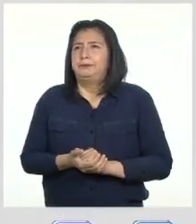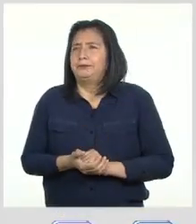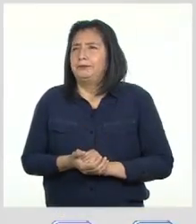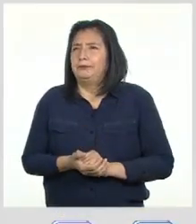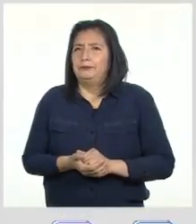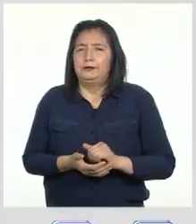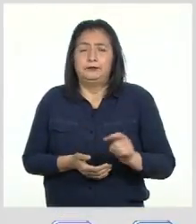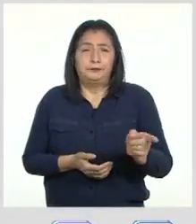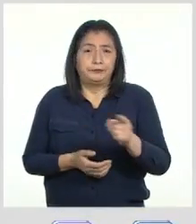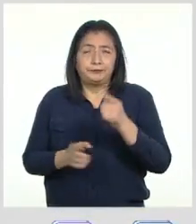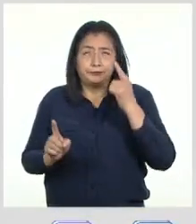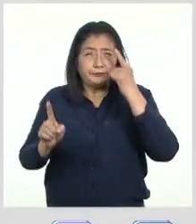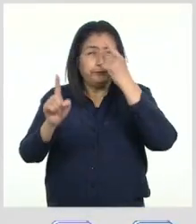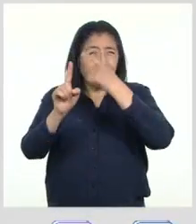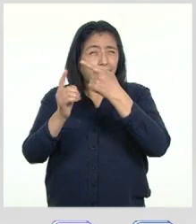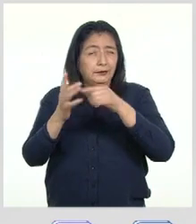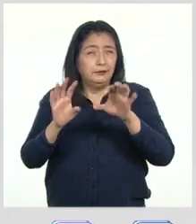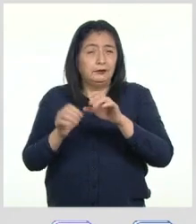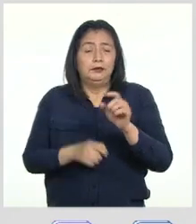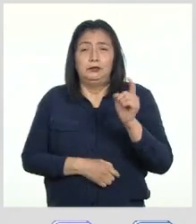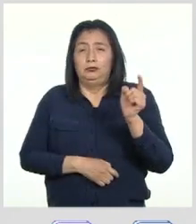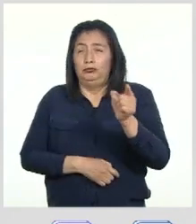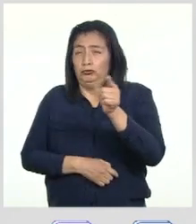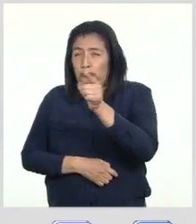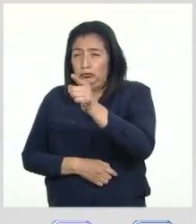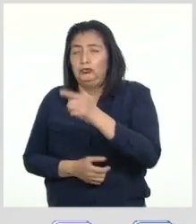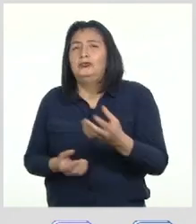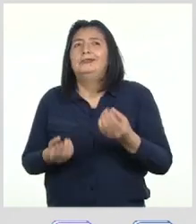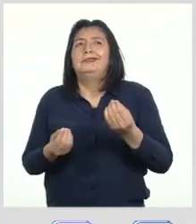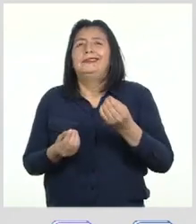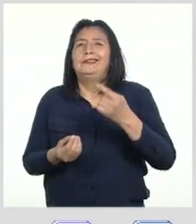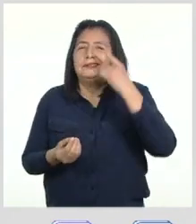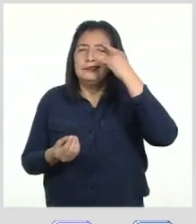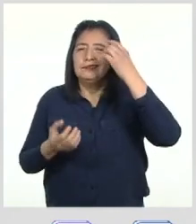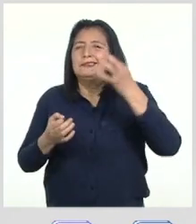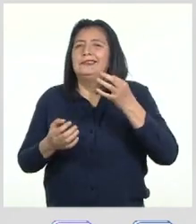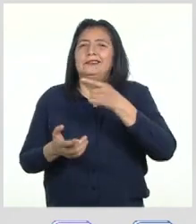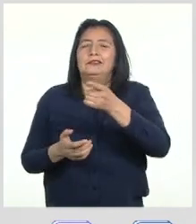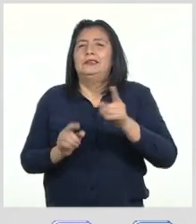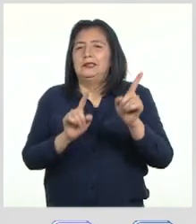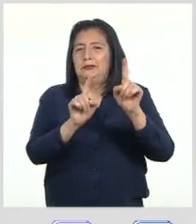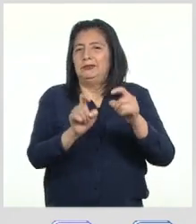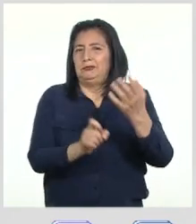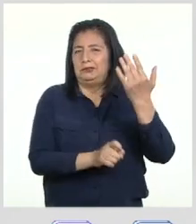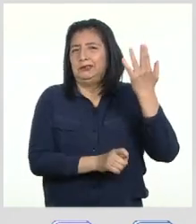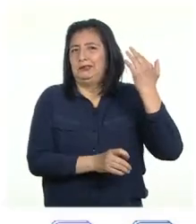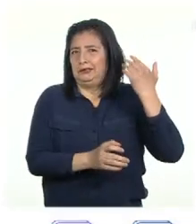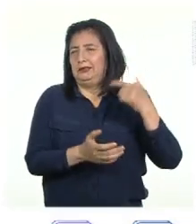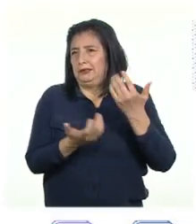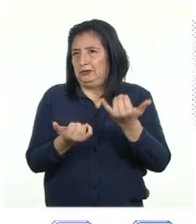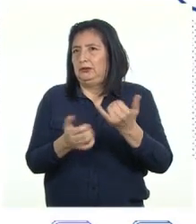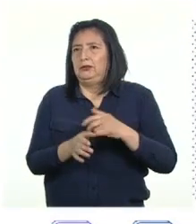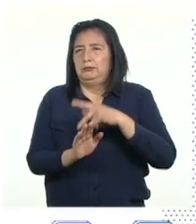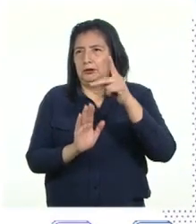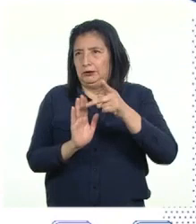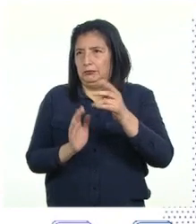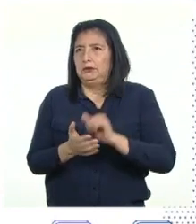las y los reto a elaborar cada uno su propia postura respecto de la pregunta que se planteó en el programa